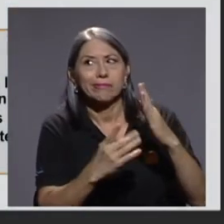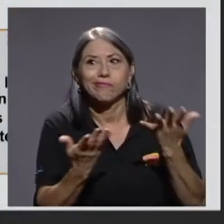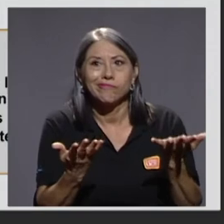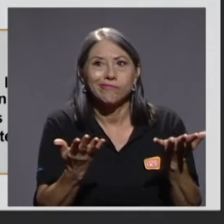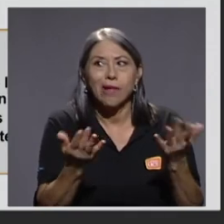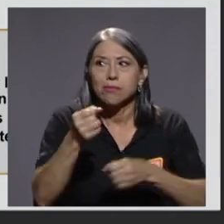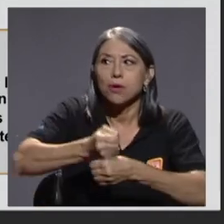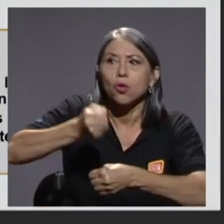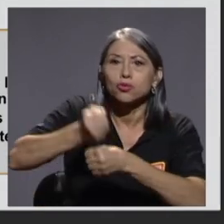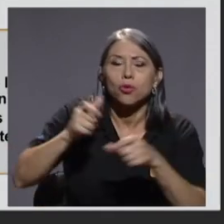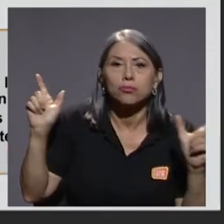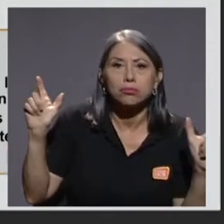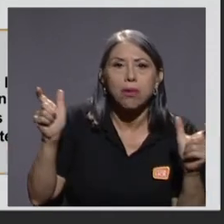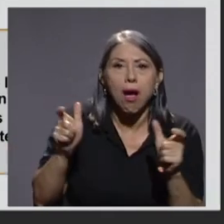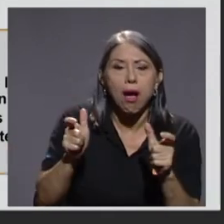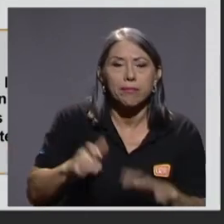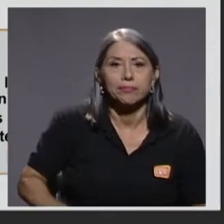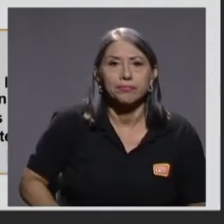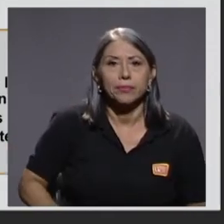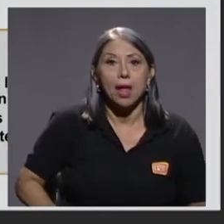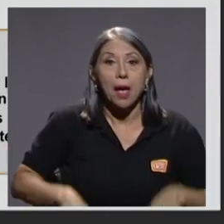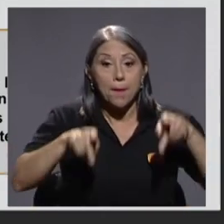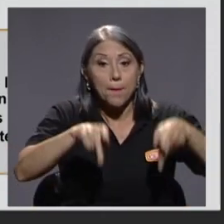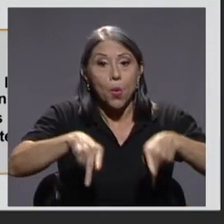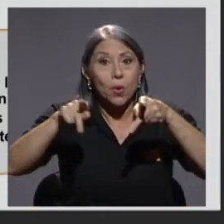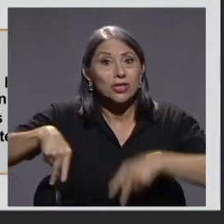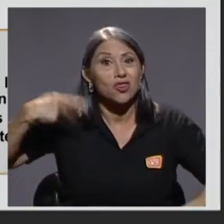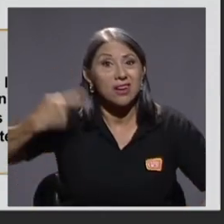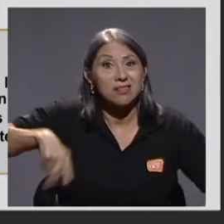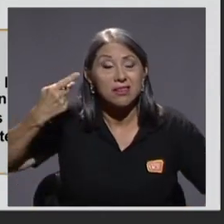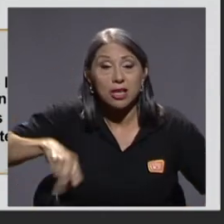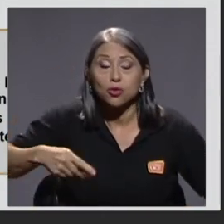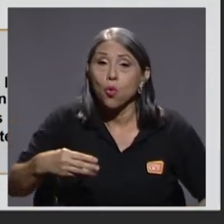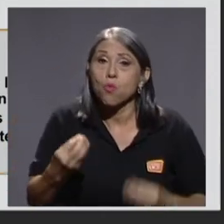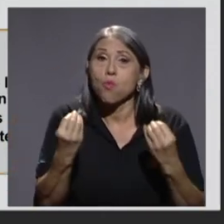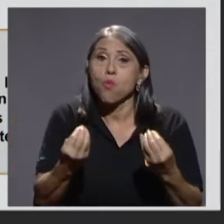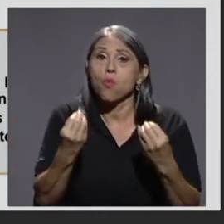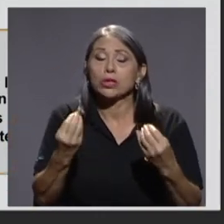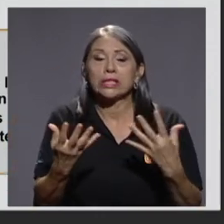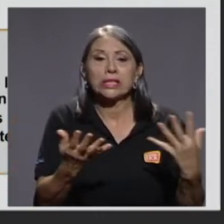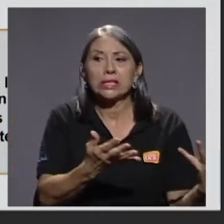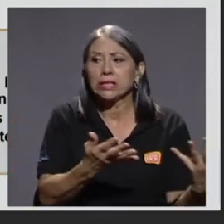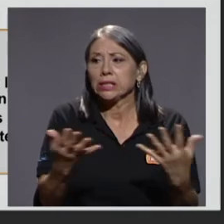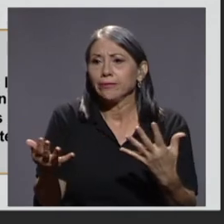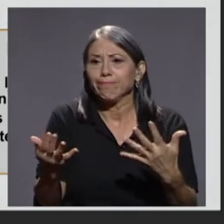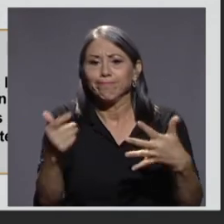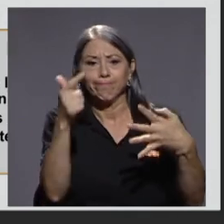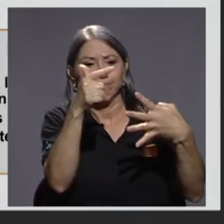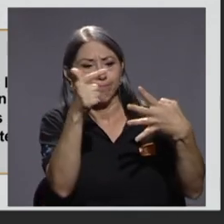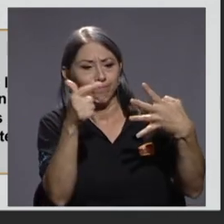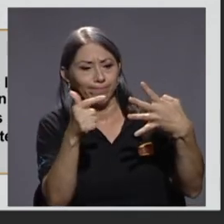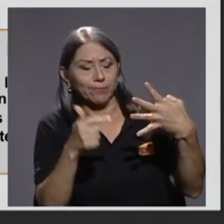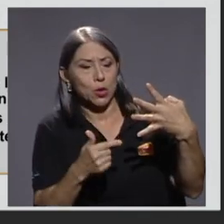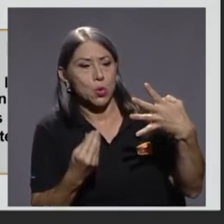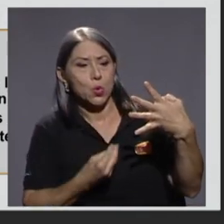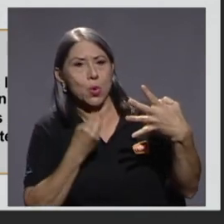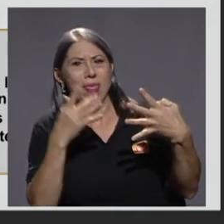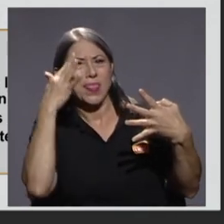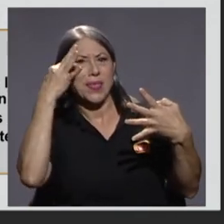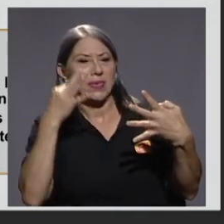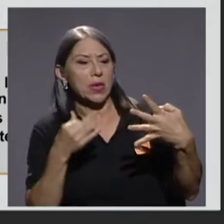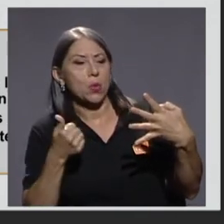población en riesgo muy alta. Eso es un costo de oportunidad de nuestra sociedad en la atención.